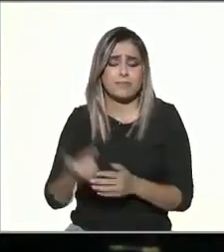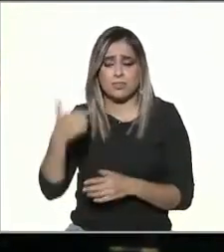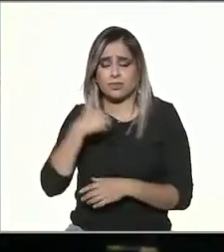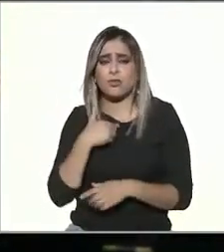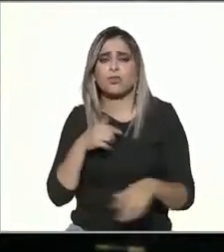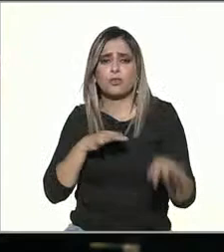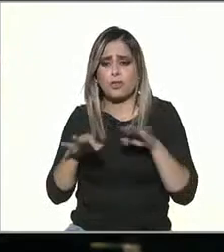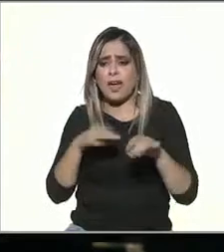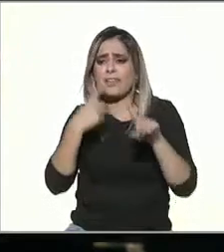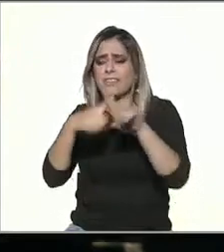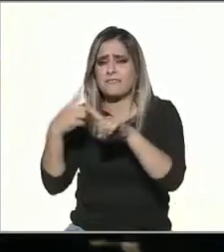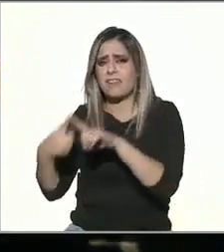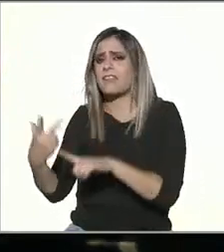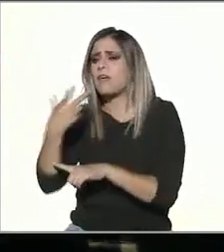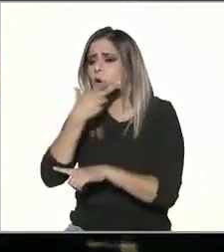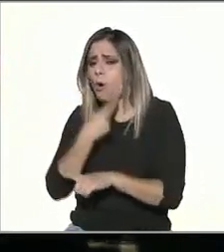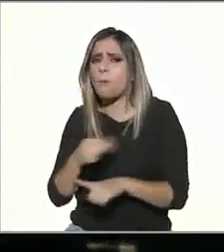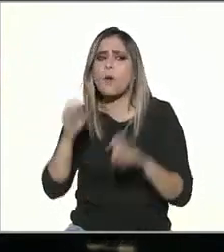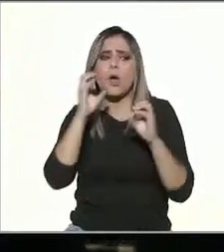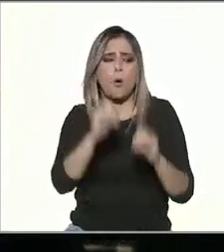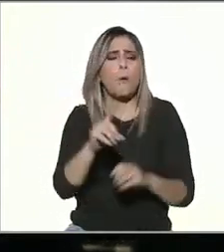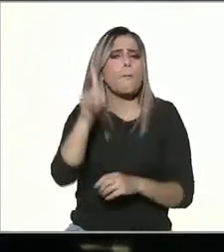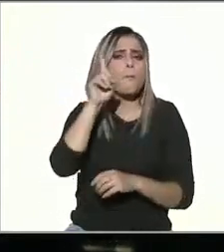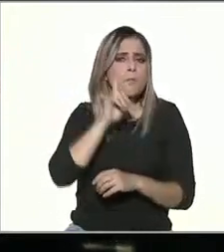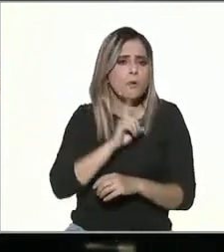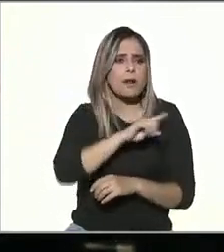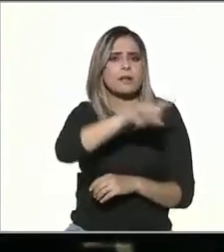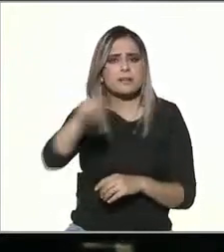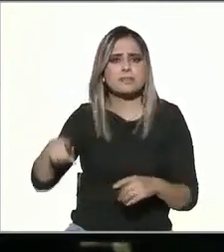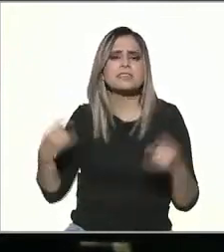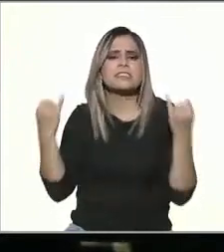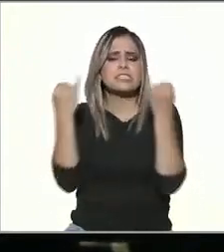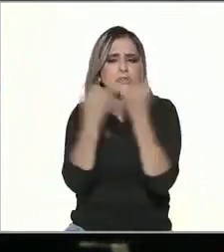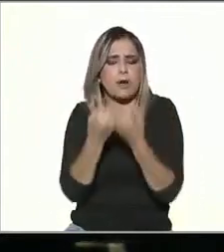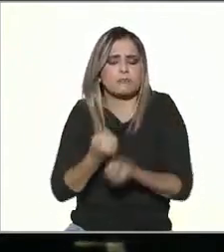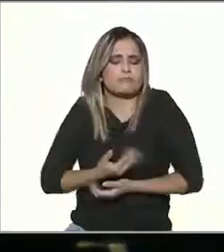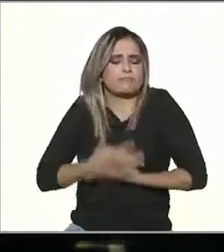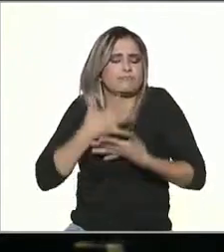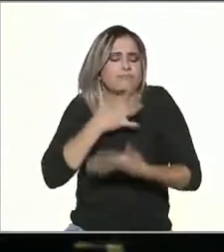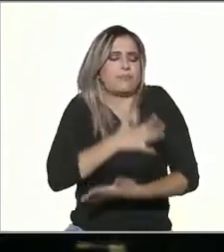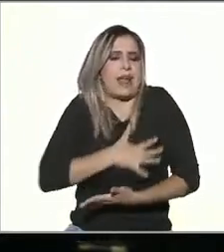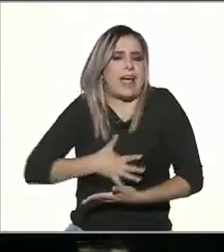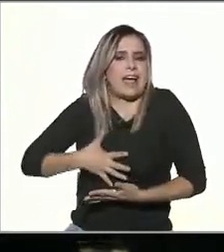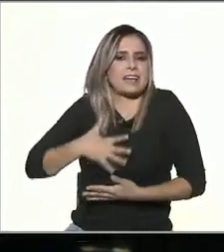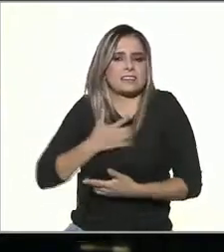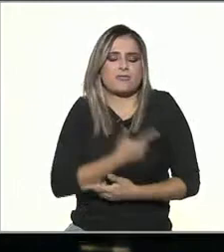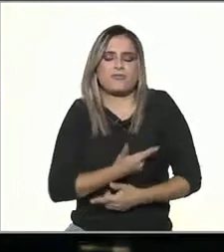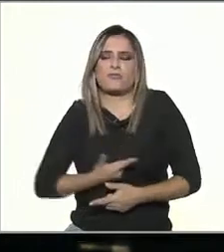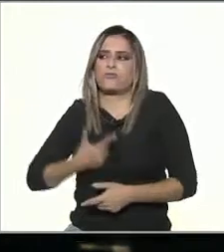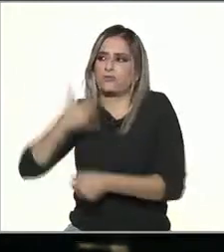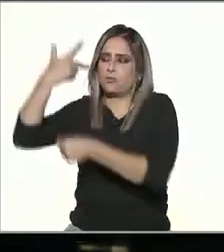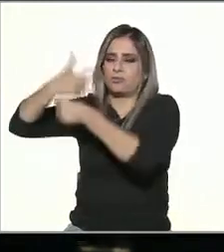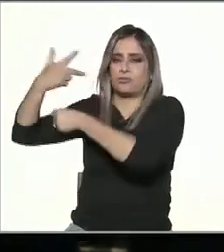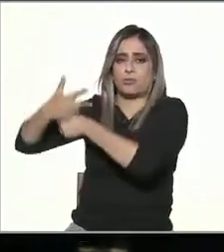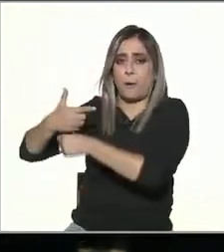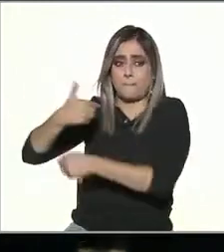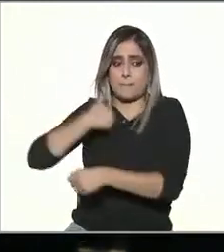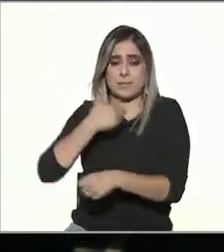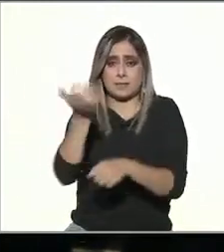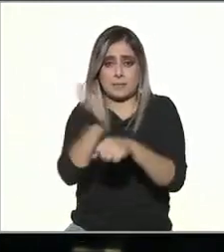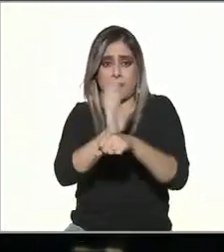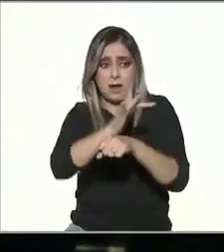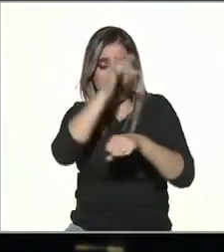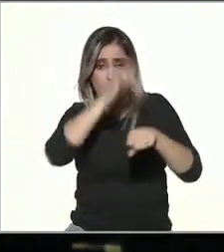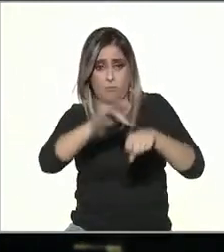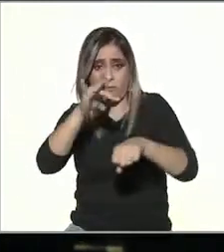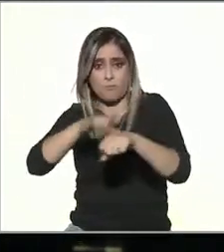con diferentes hombres y mujeres que también impregnan belleza y placer a la imagen todas mis películas son